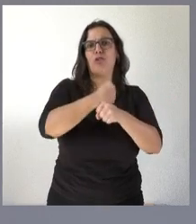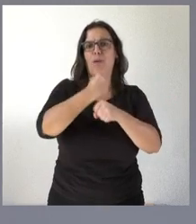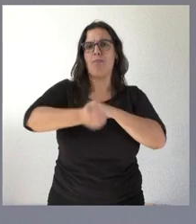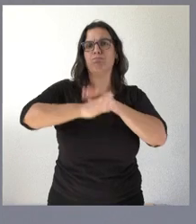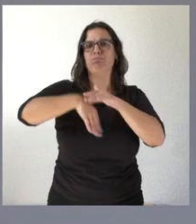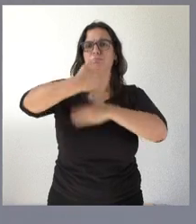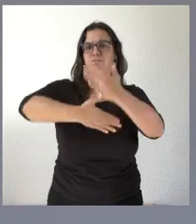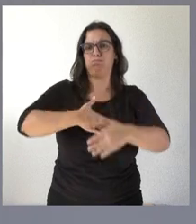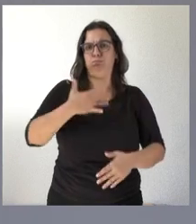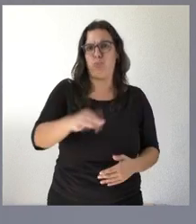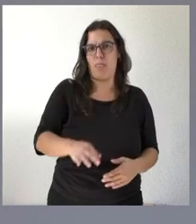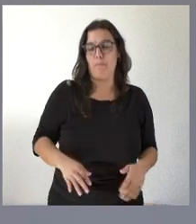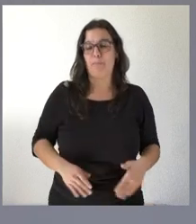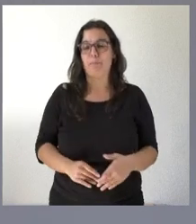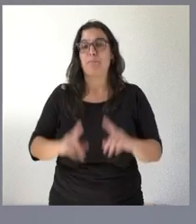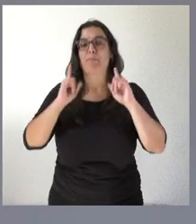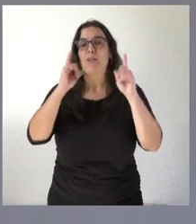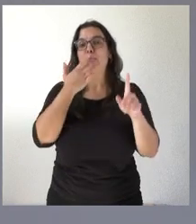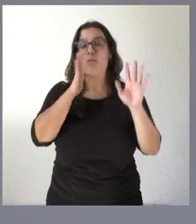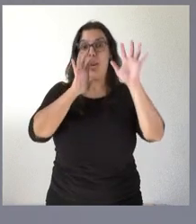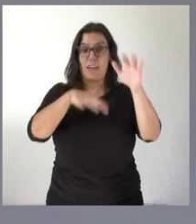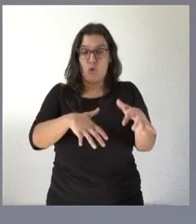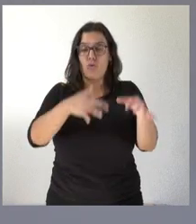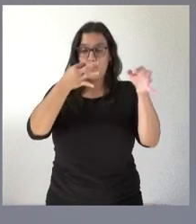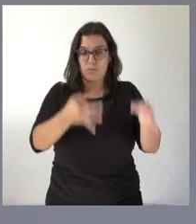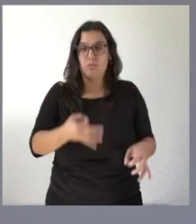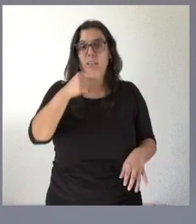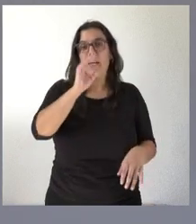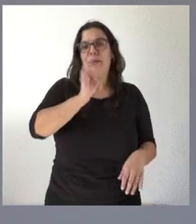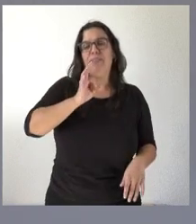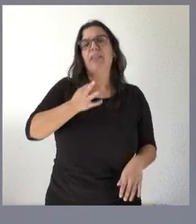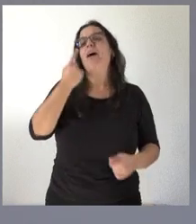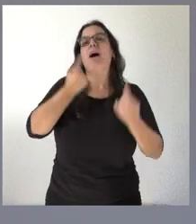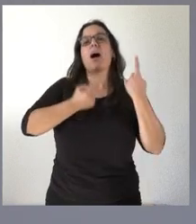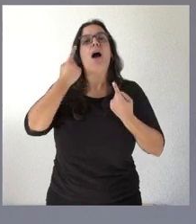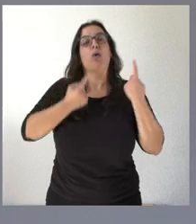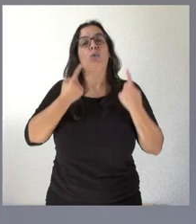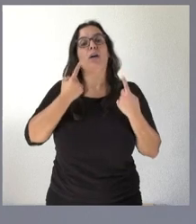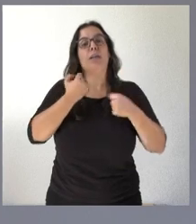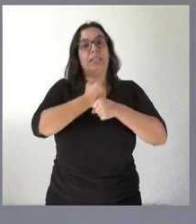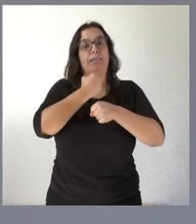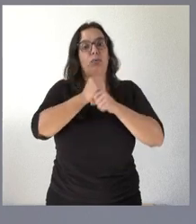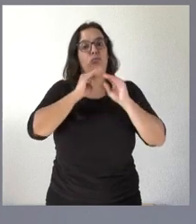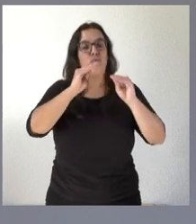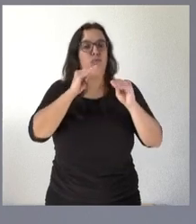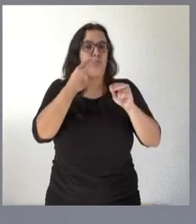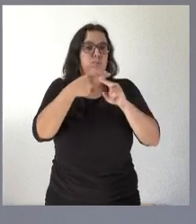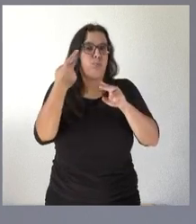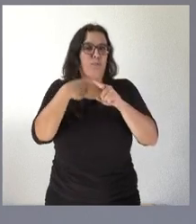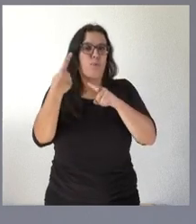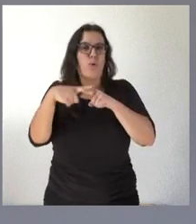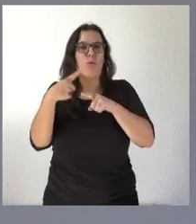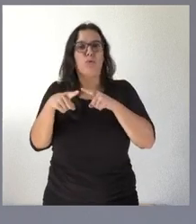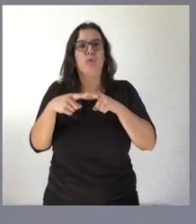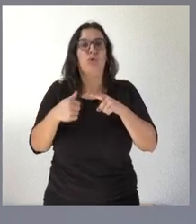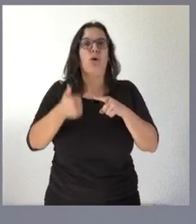esos riegos en el caso concreto de León es verdad que algunas de esas actividades o productos que son más productivos